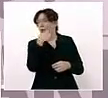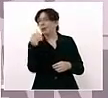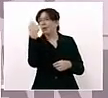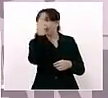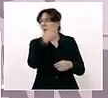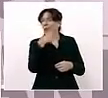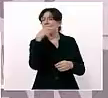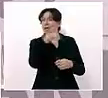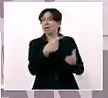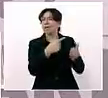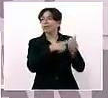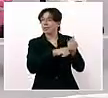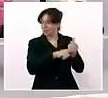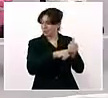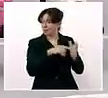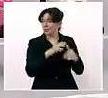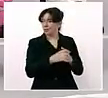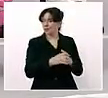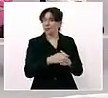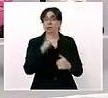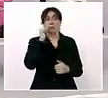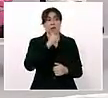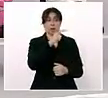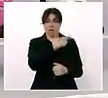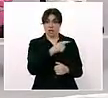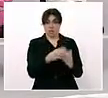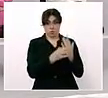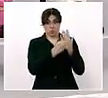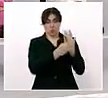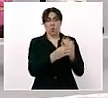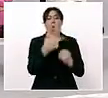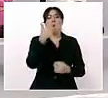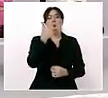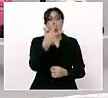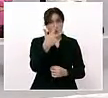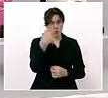para meditar, para pensar,